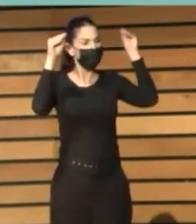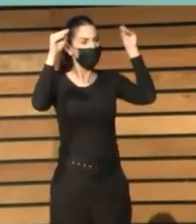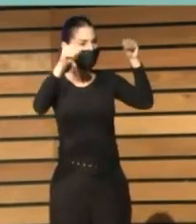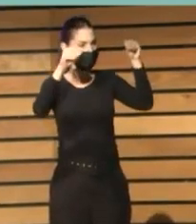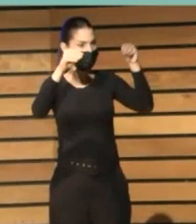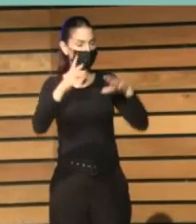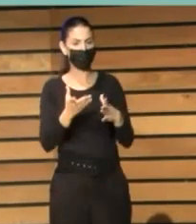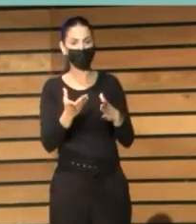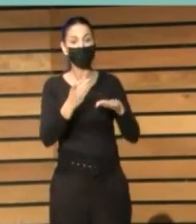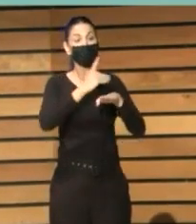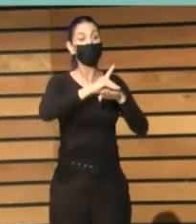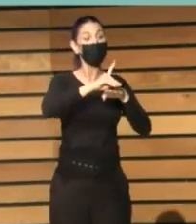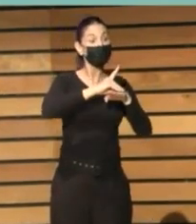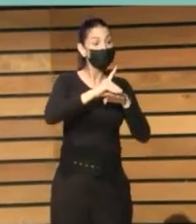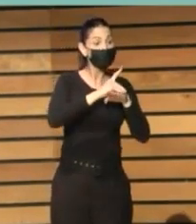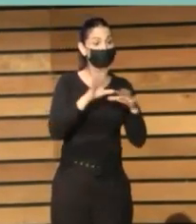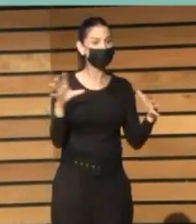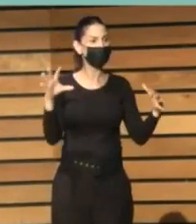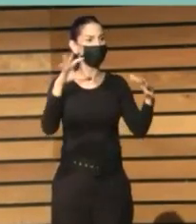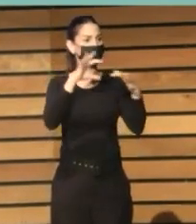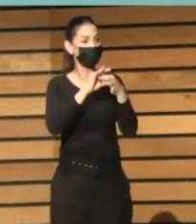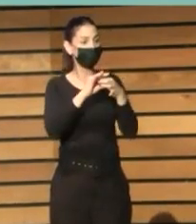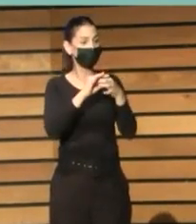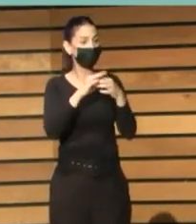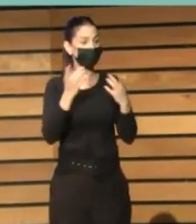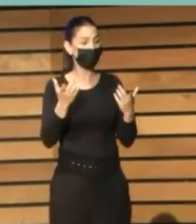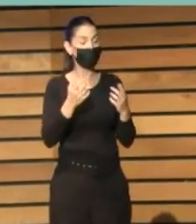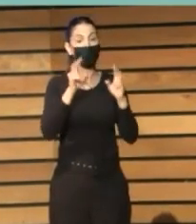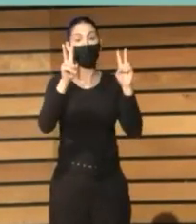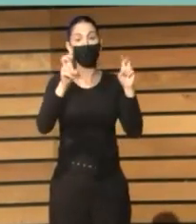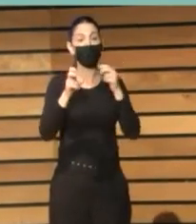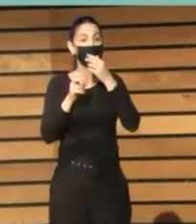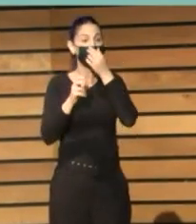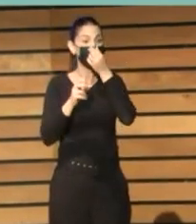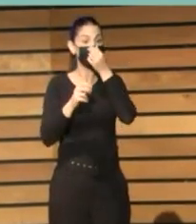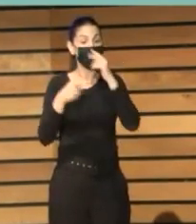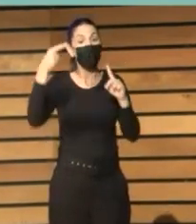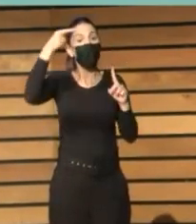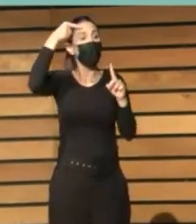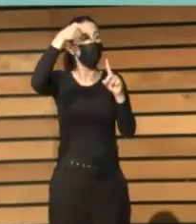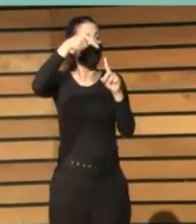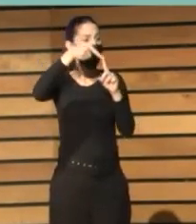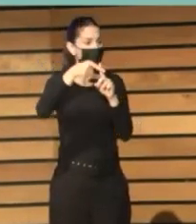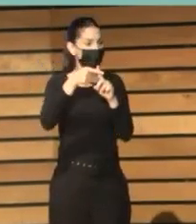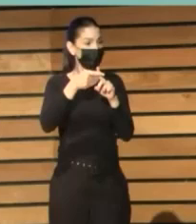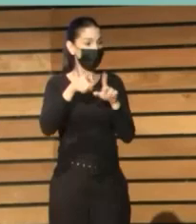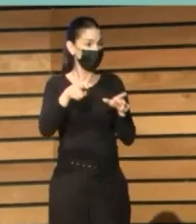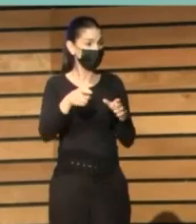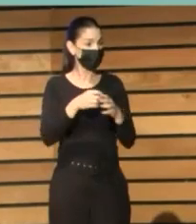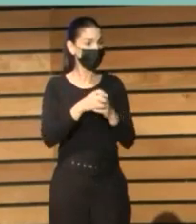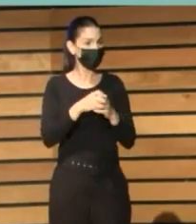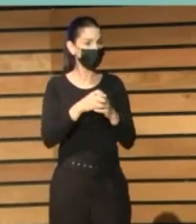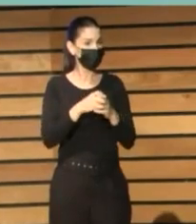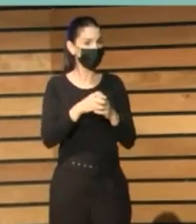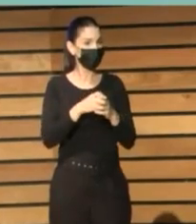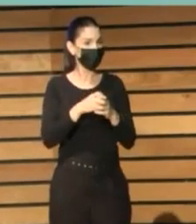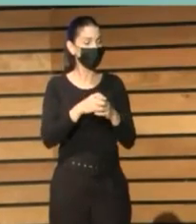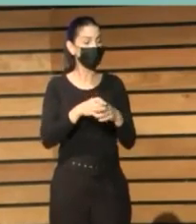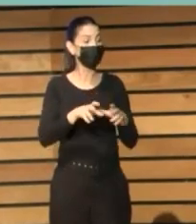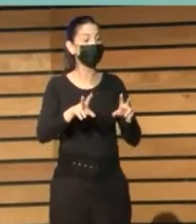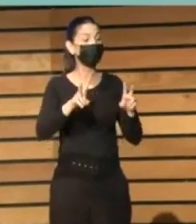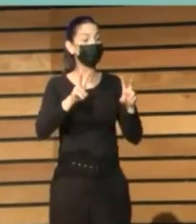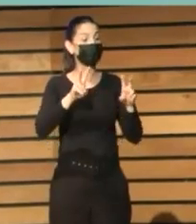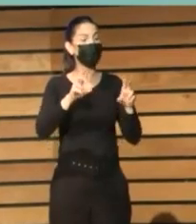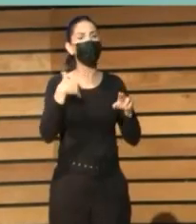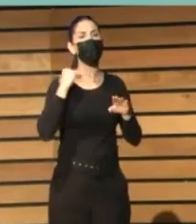digital con el conjunto de las metas de desarrollo sostenible, cuestión que van a presentar unos colegas del proyecto a través de una comunicación